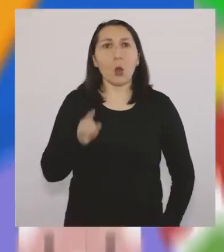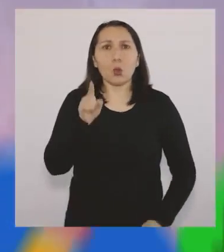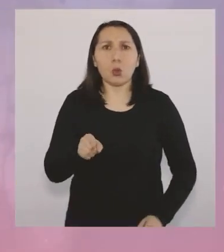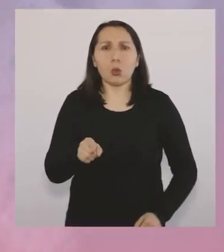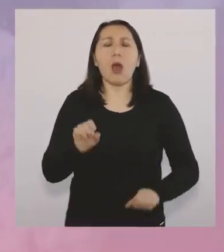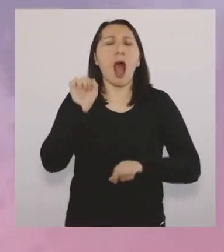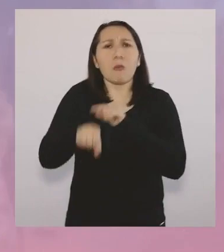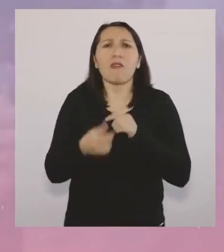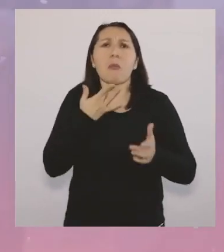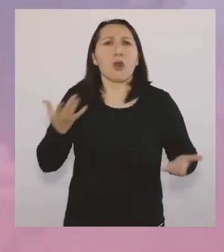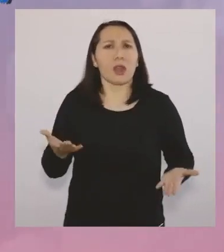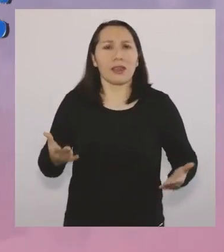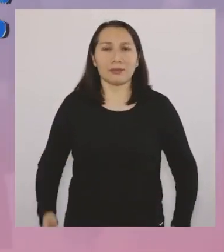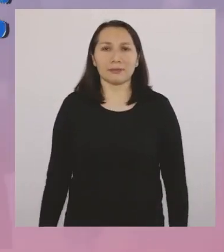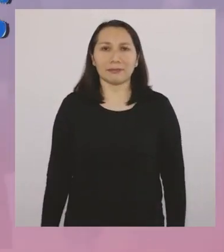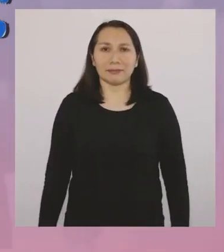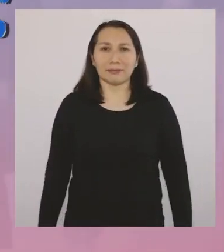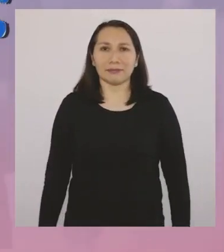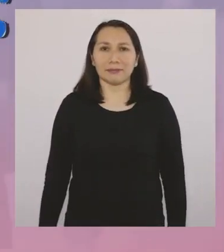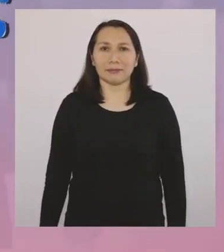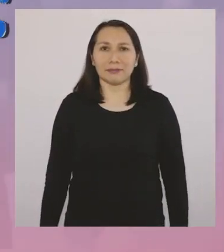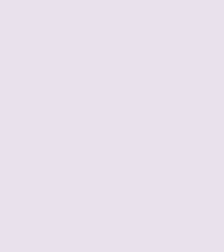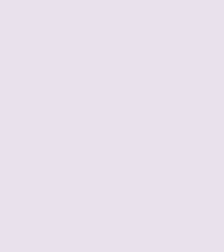¿Y tú? ¿Por qué apruebas? ¿Por qué? ¿Por ¿Por